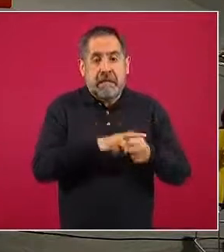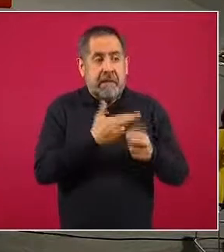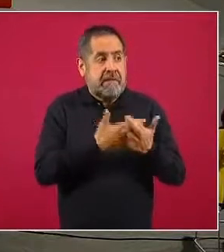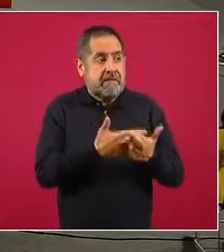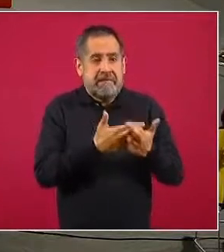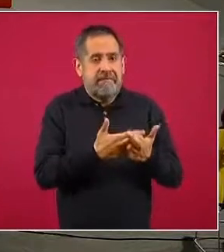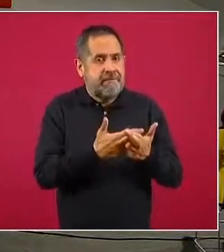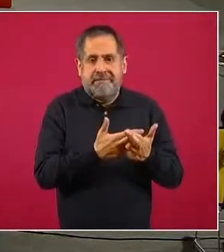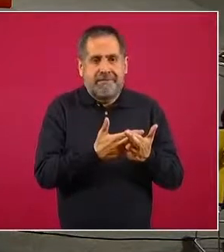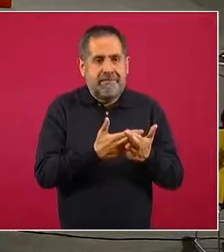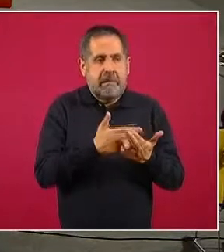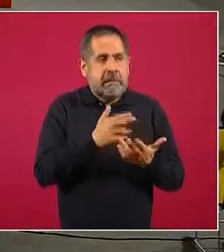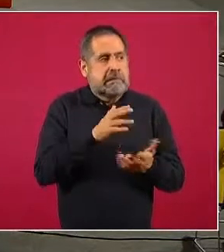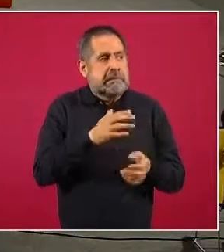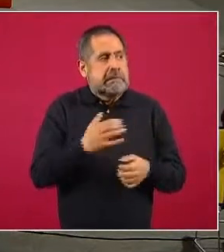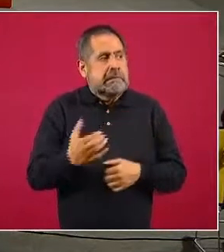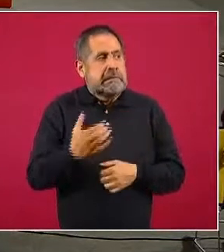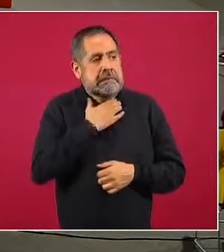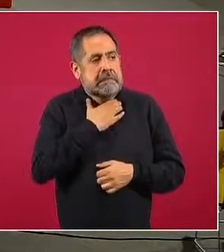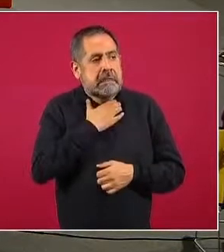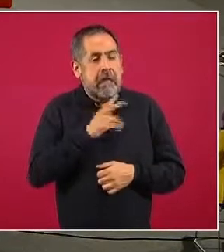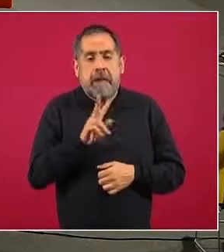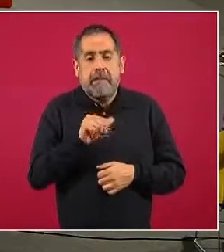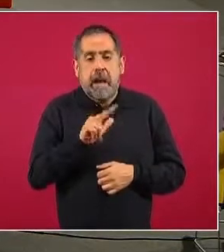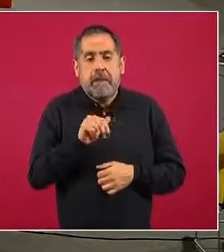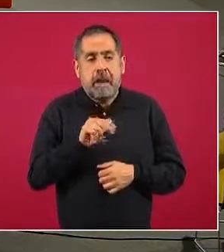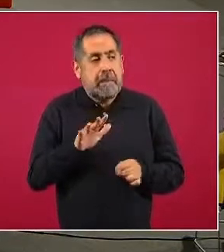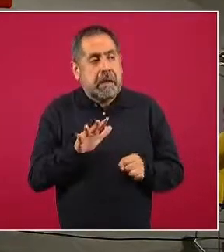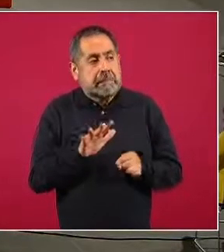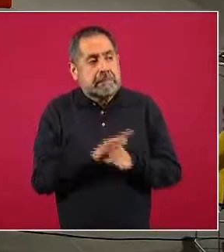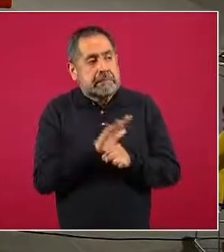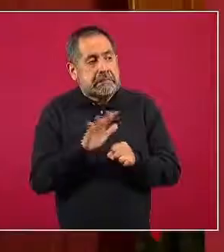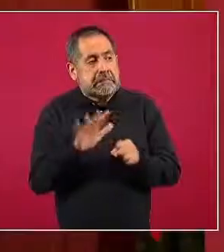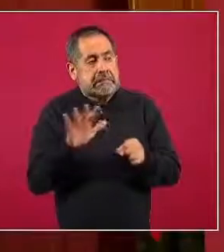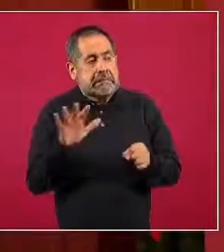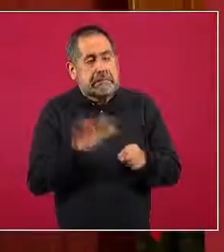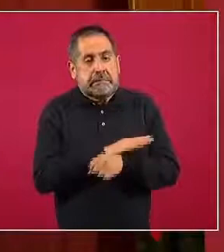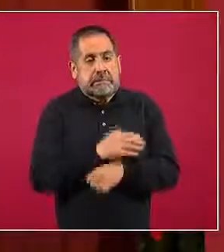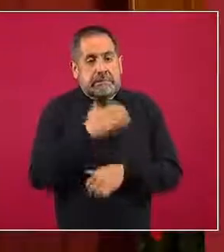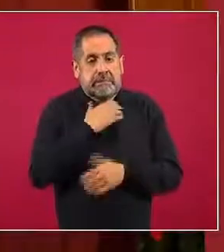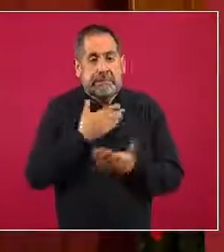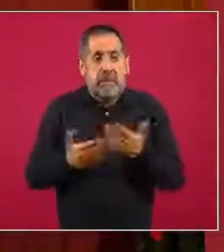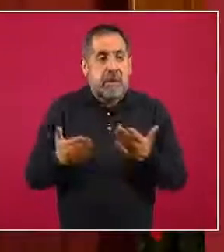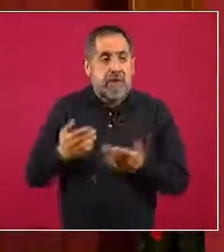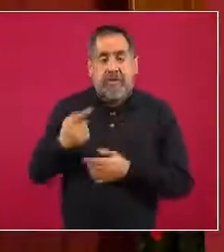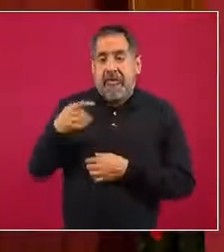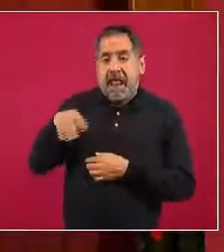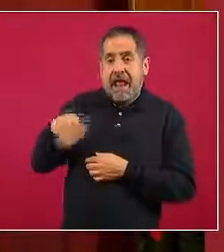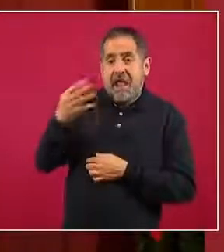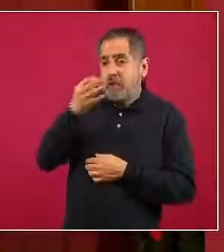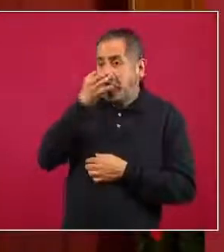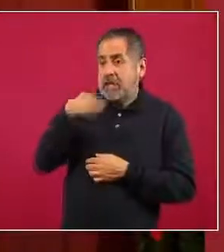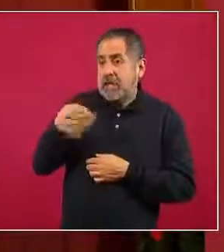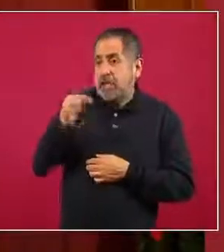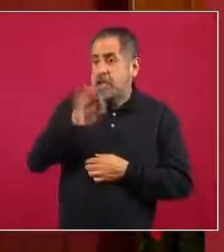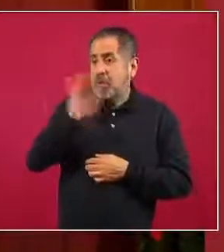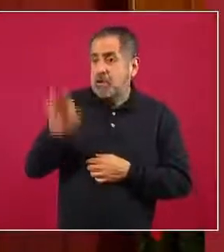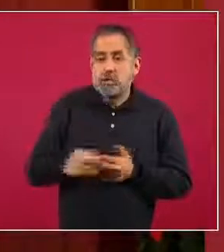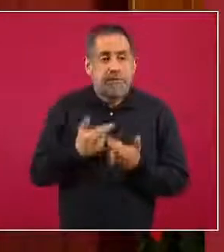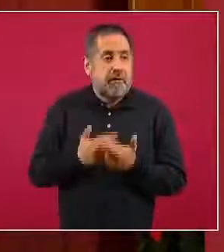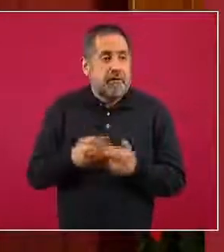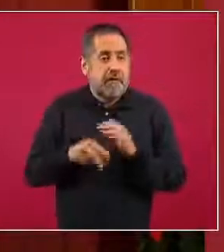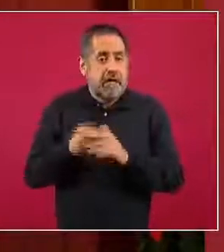porcentaje de disminución que para el día de hoy es de menos 14 por ciento, recordando que en algún momento